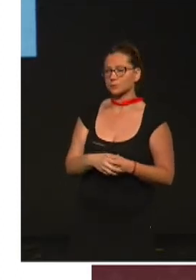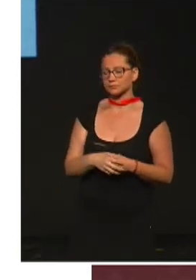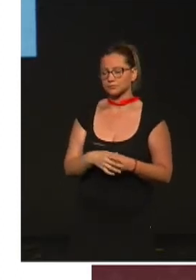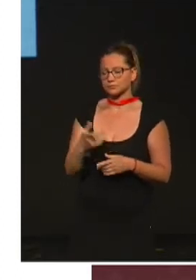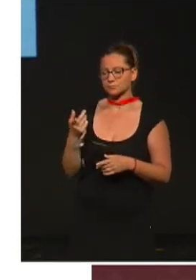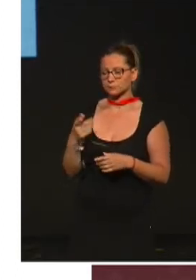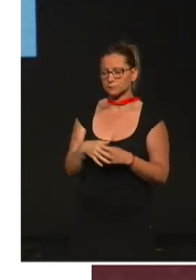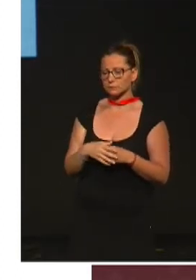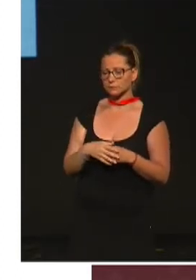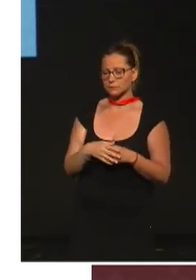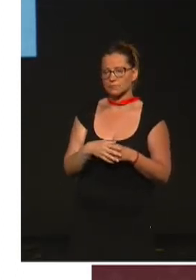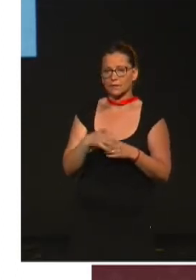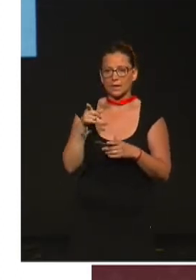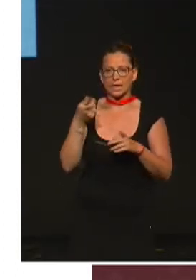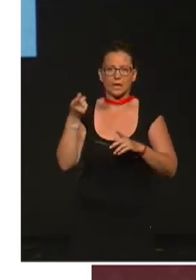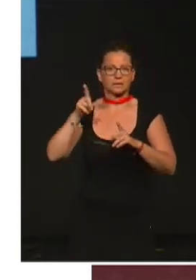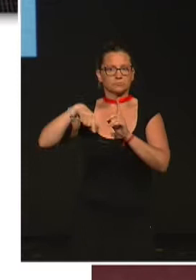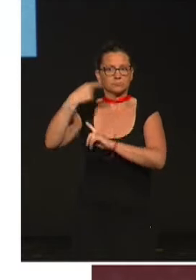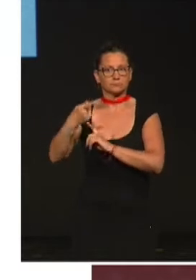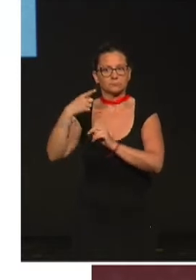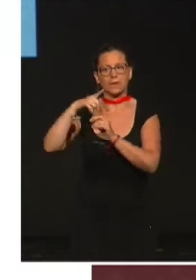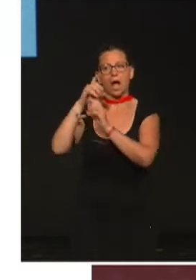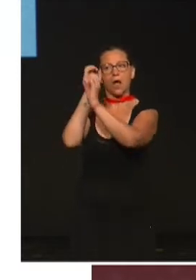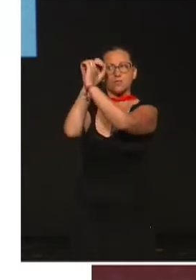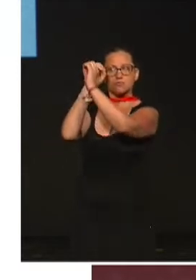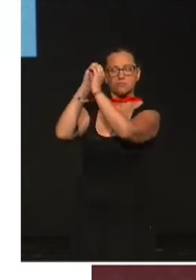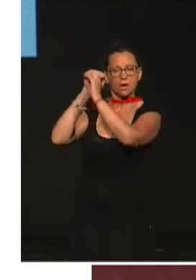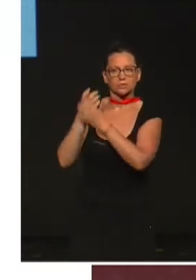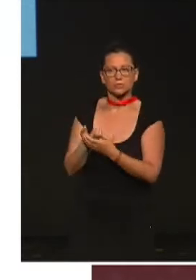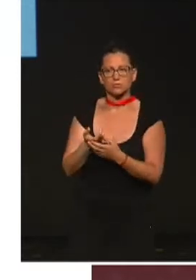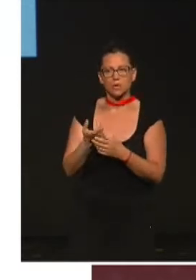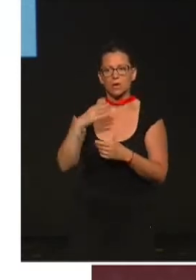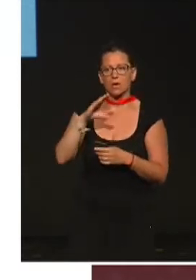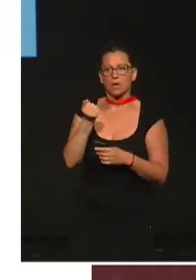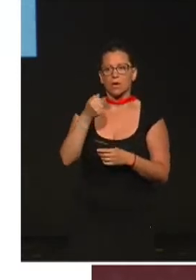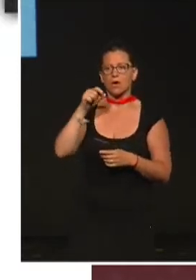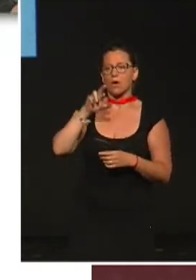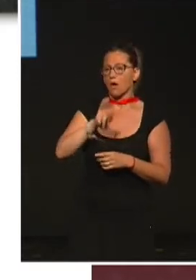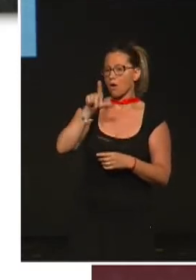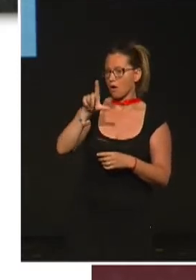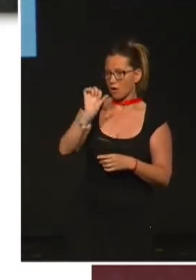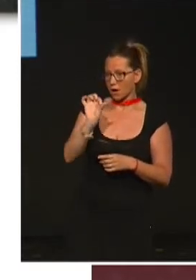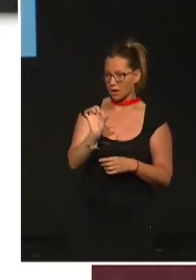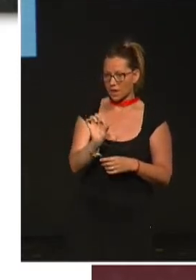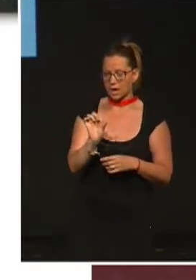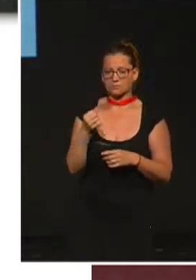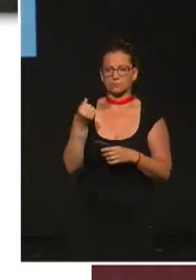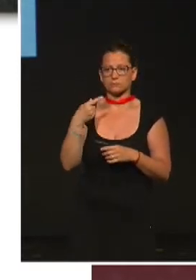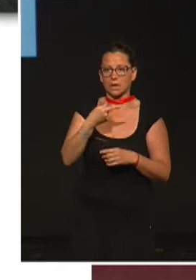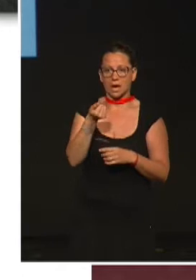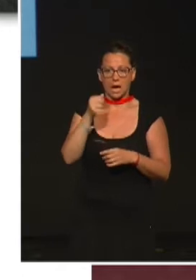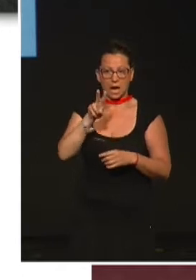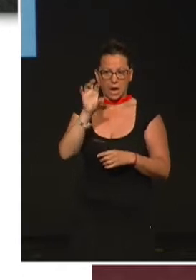Está Charles Messier, que era astrónomo. Perdón. Carl Guss, microbiólogo. Gauss, que era